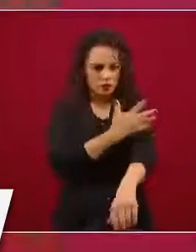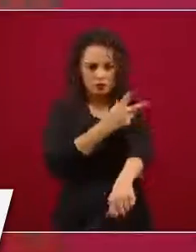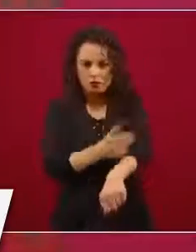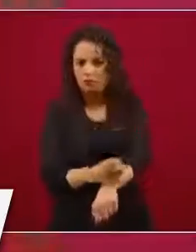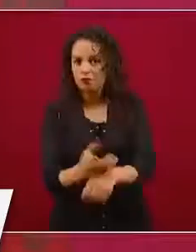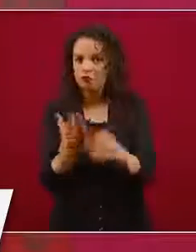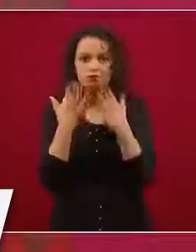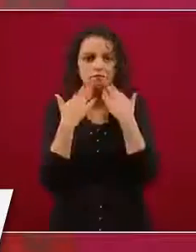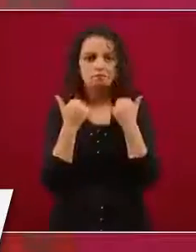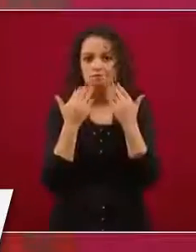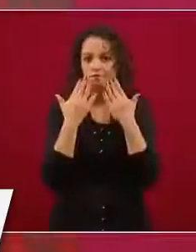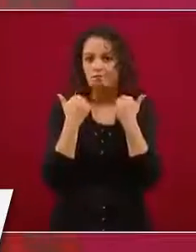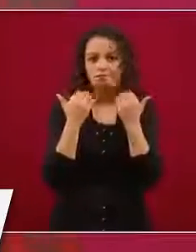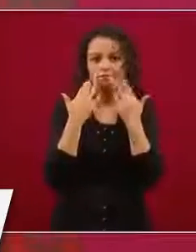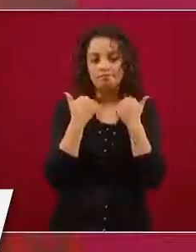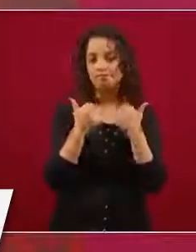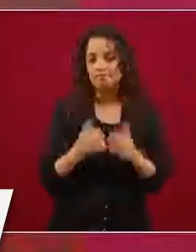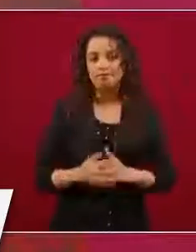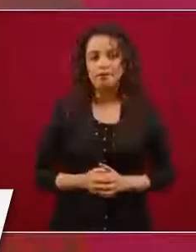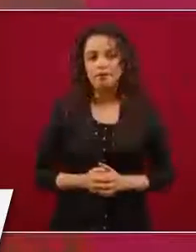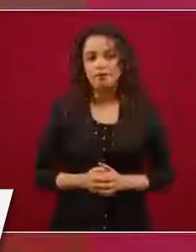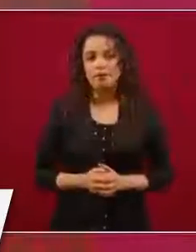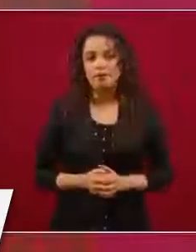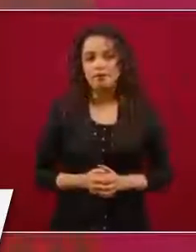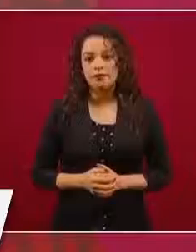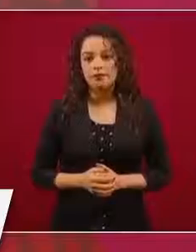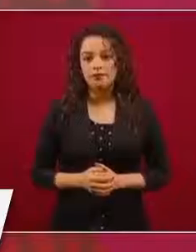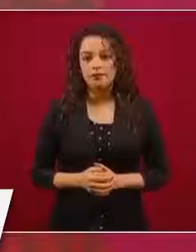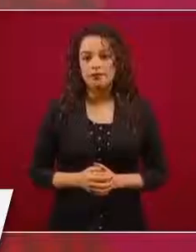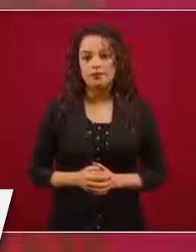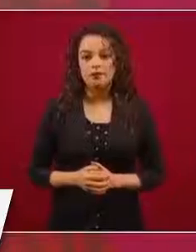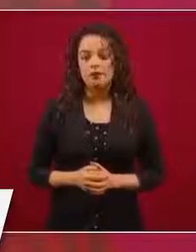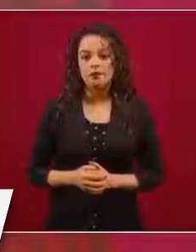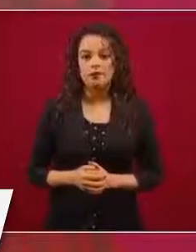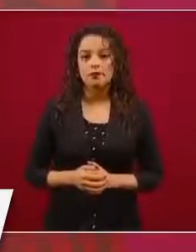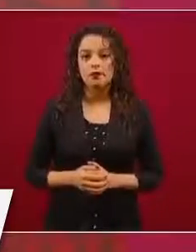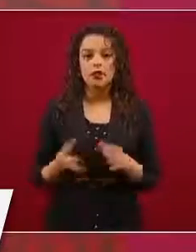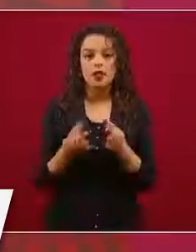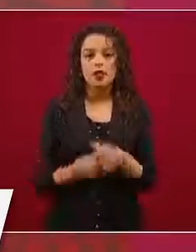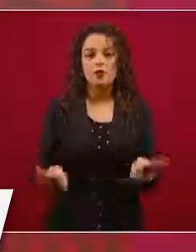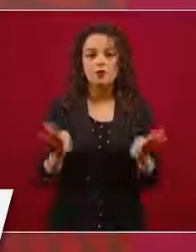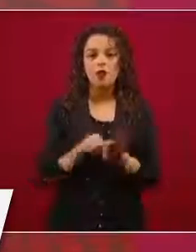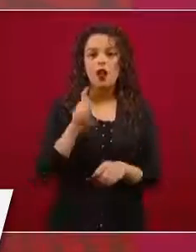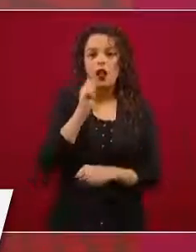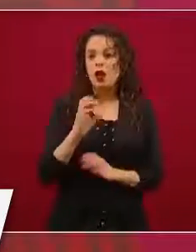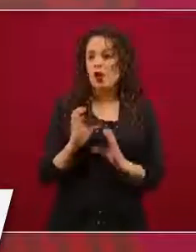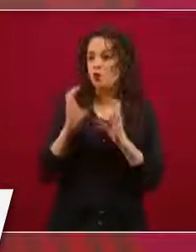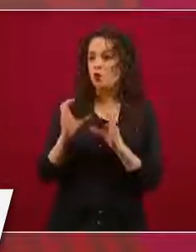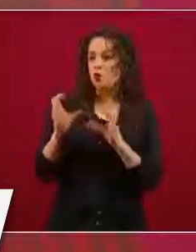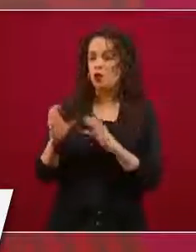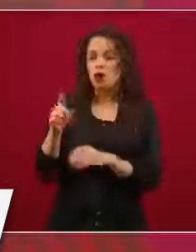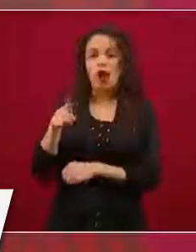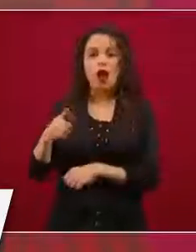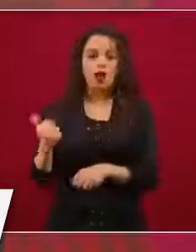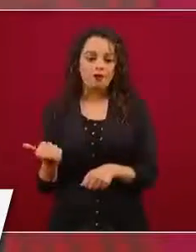sino cuidaban el cargo, se alineaban.